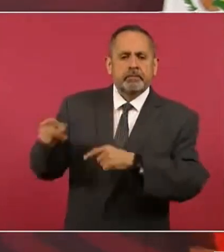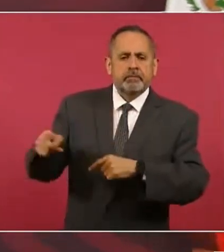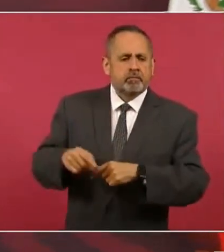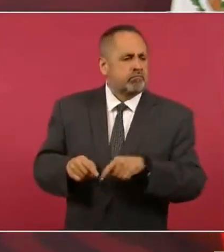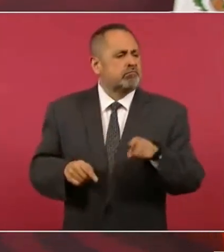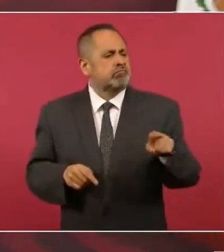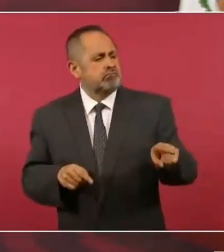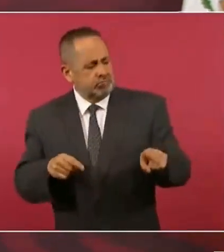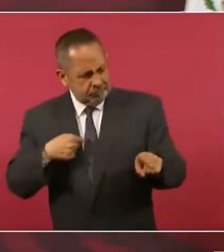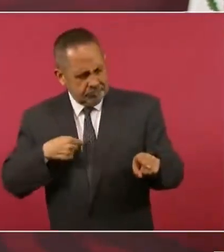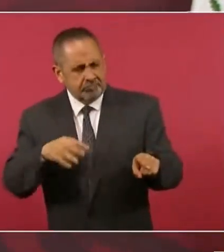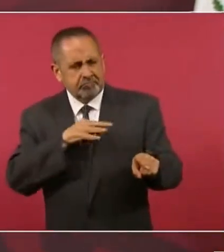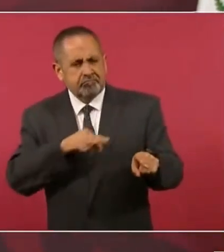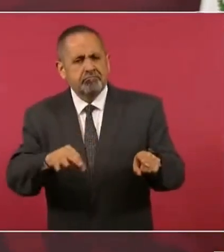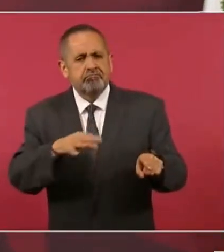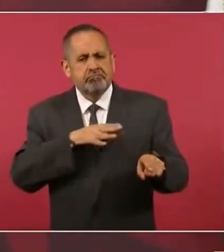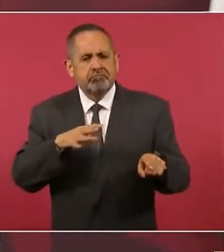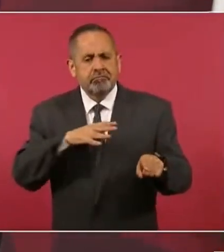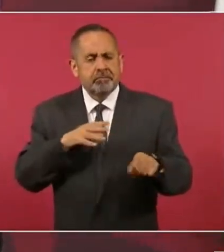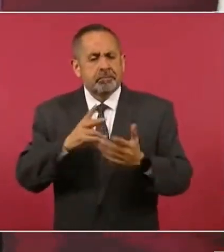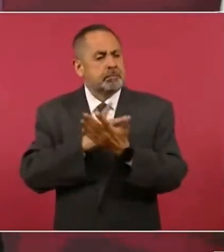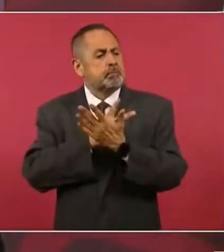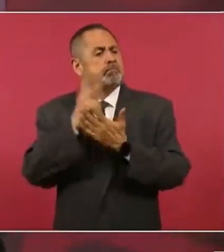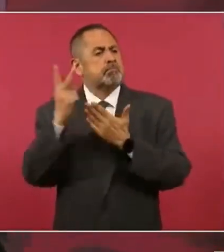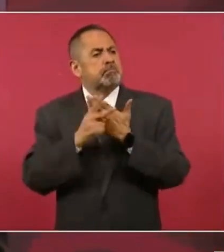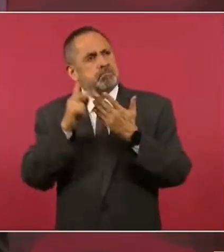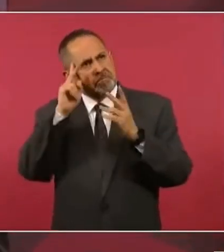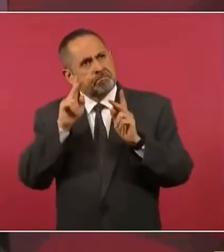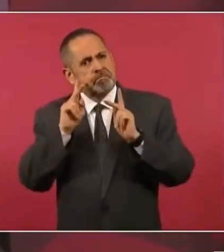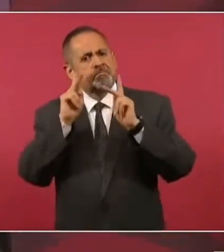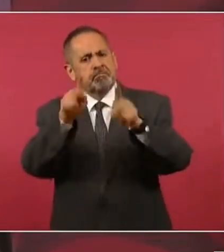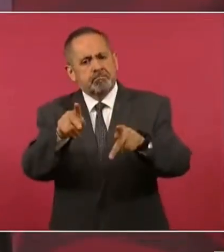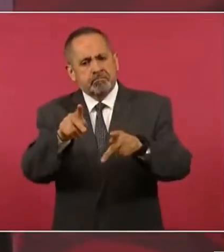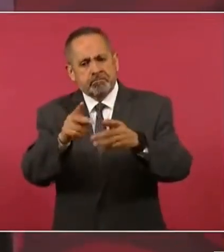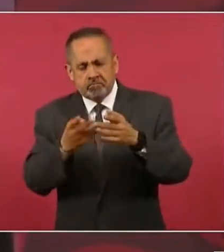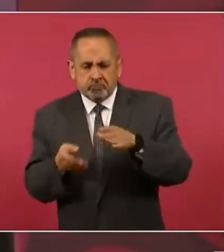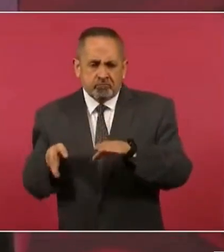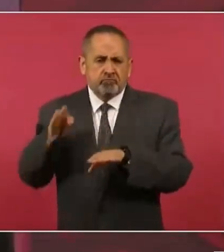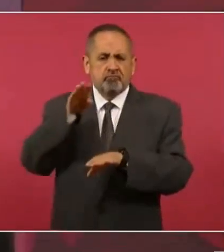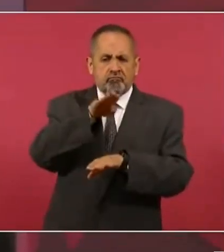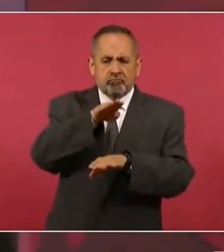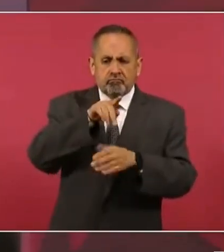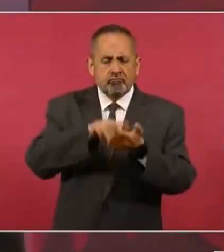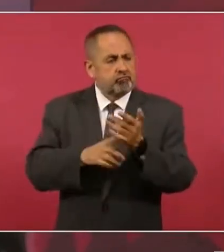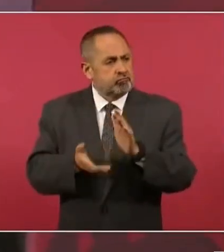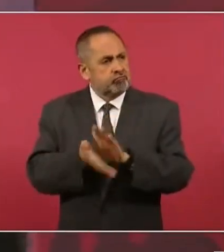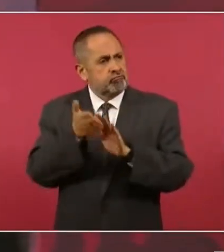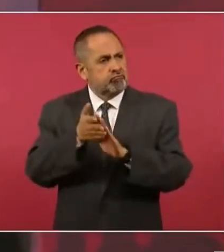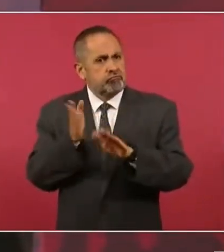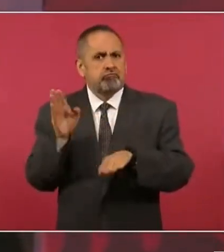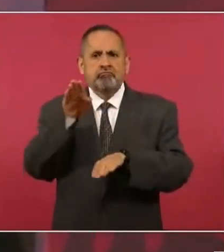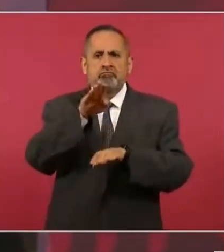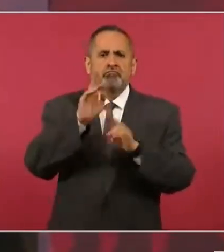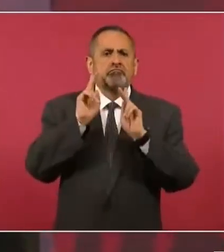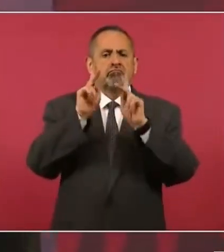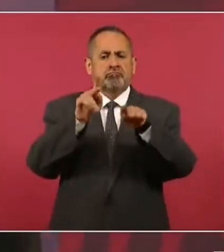nosotros tenemos el proyecto de construcción del segundo piso,